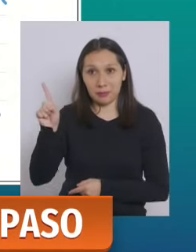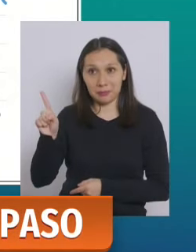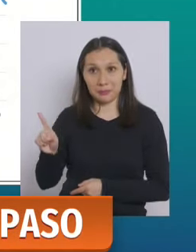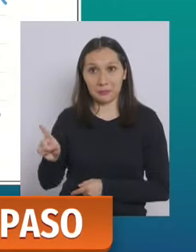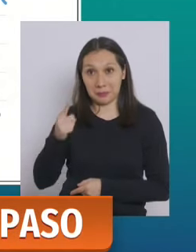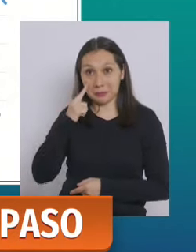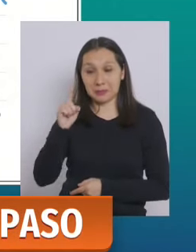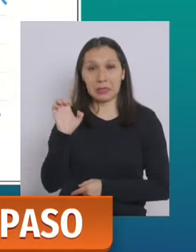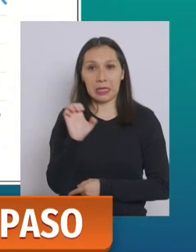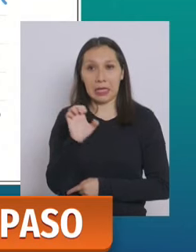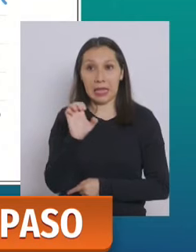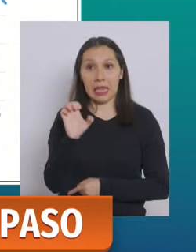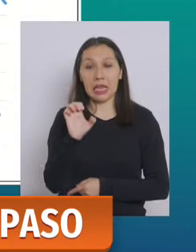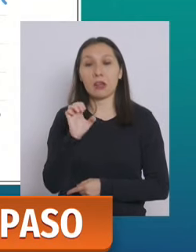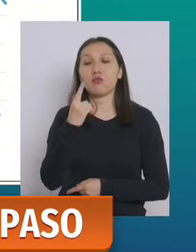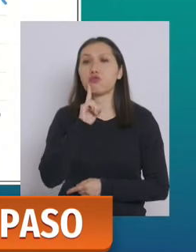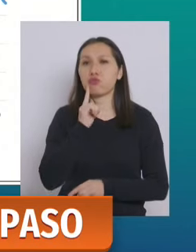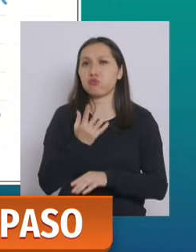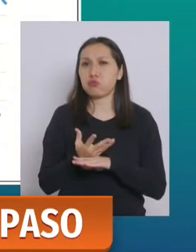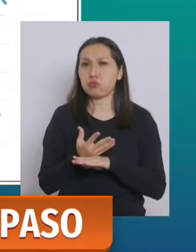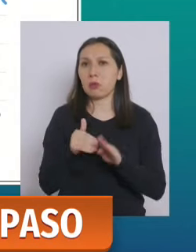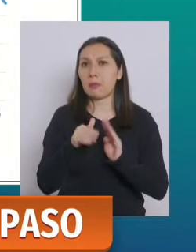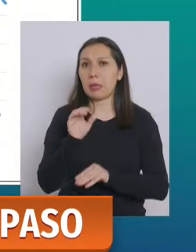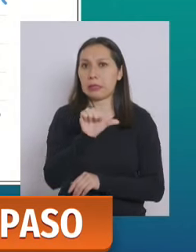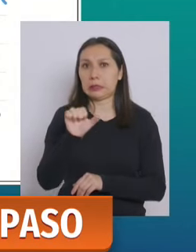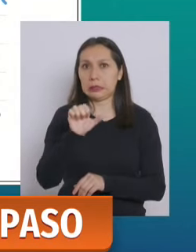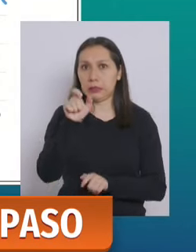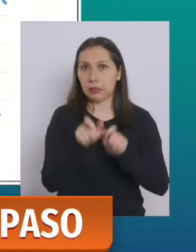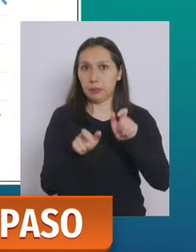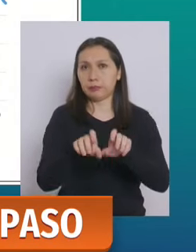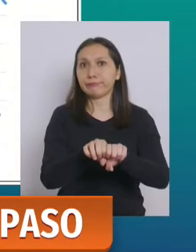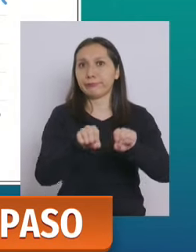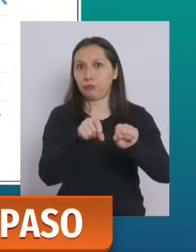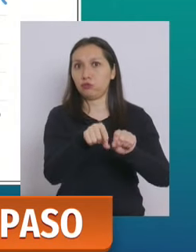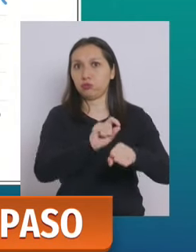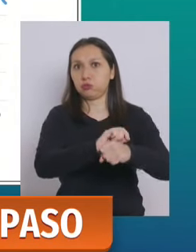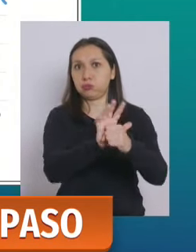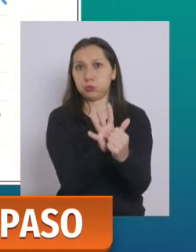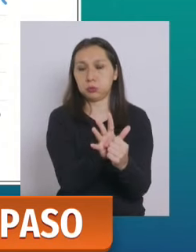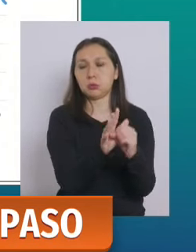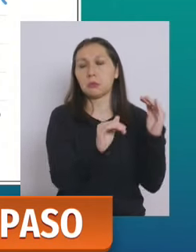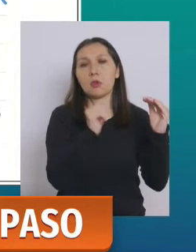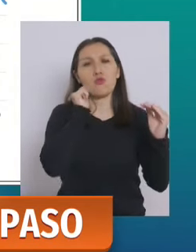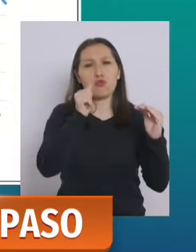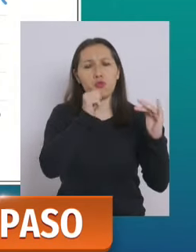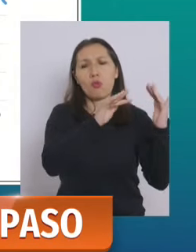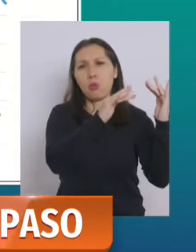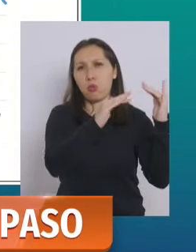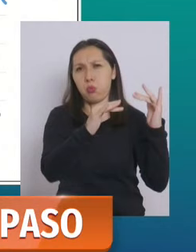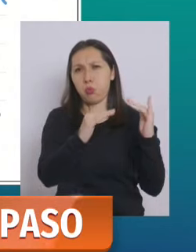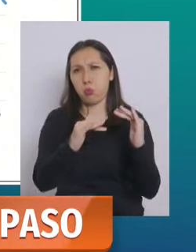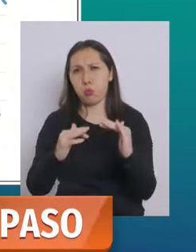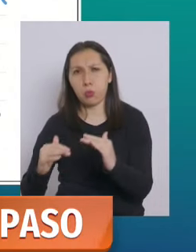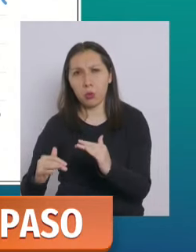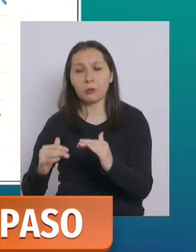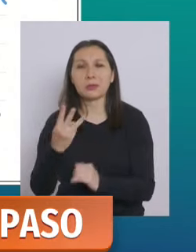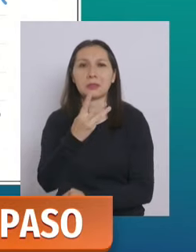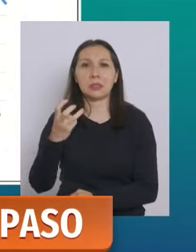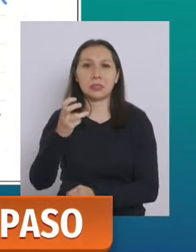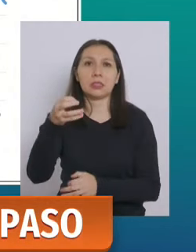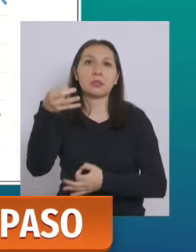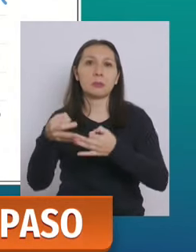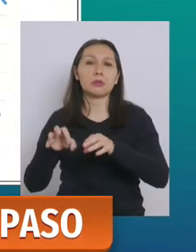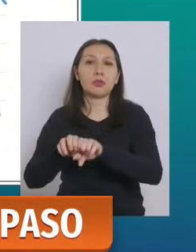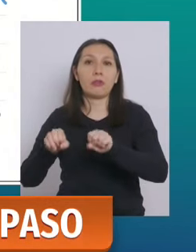que en enero teníamos más de 600 casos confirmados y ellos han bajado prácticamente a 300 casos